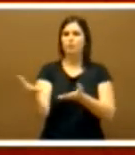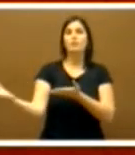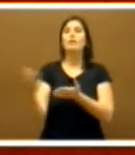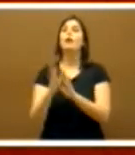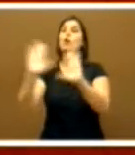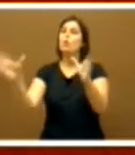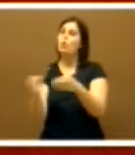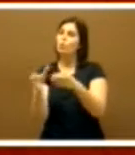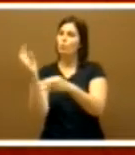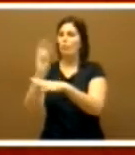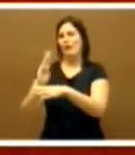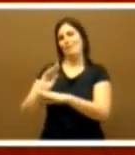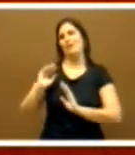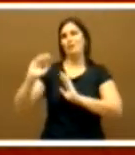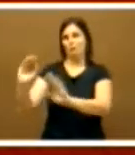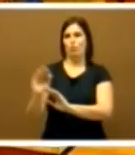de tu grupo parlamentario.